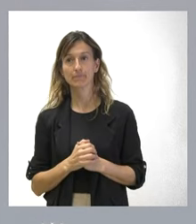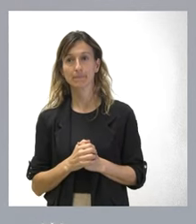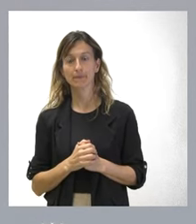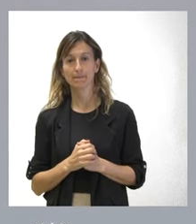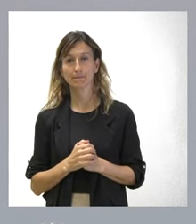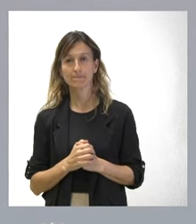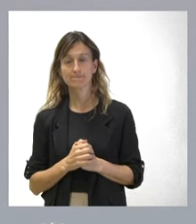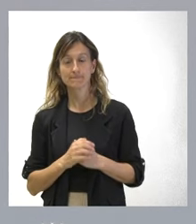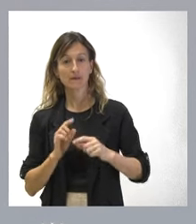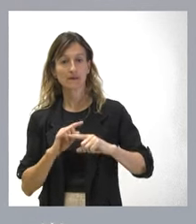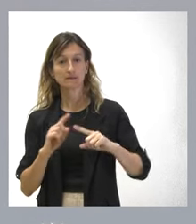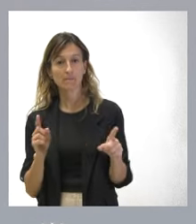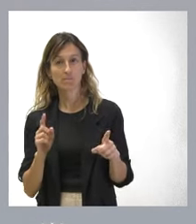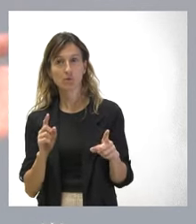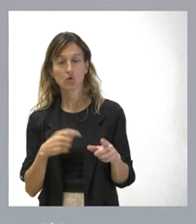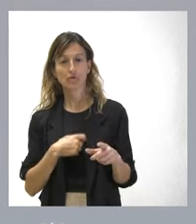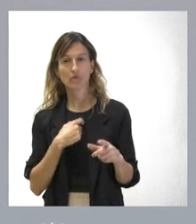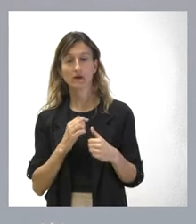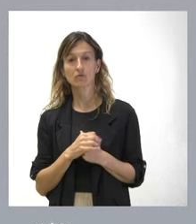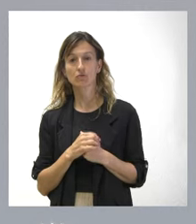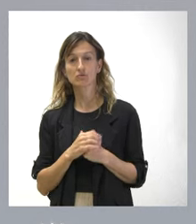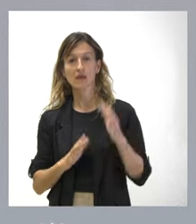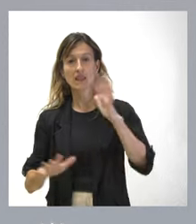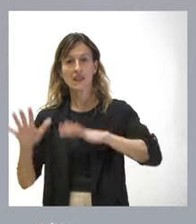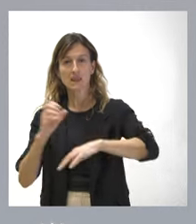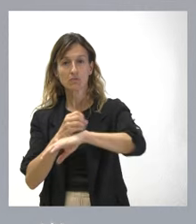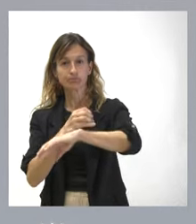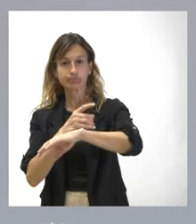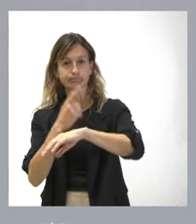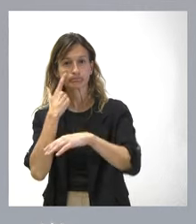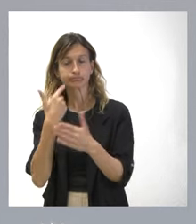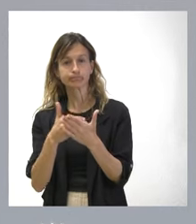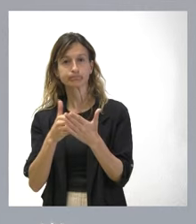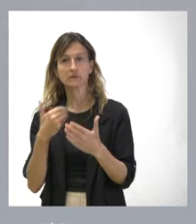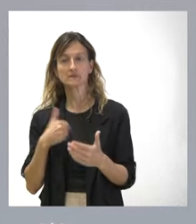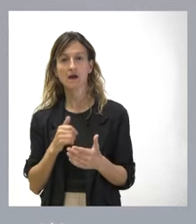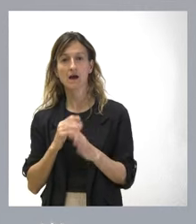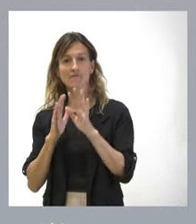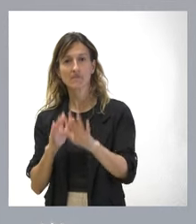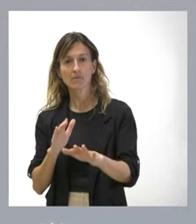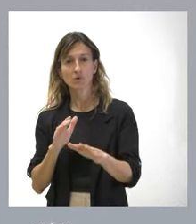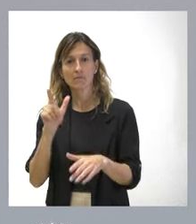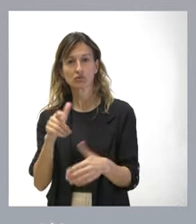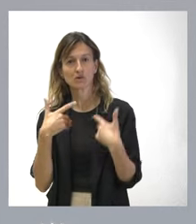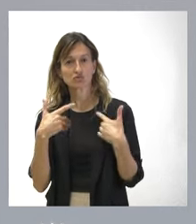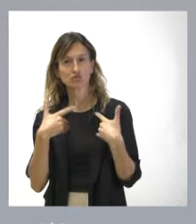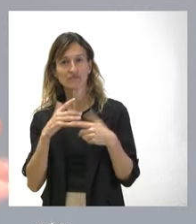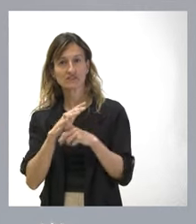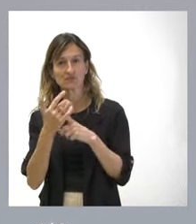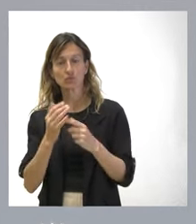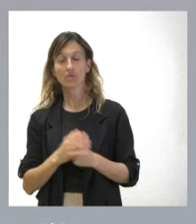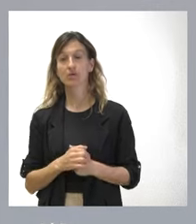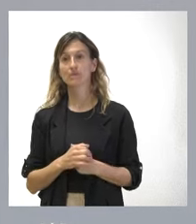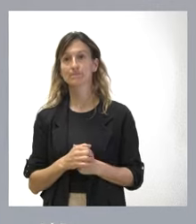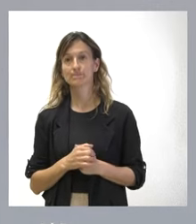comunidad autónoma, tampoco al conjunto de los ciudadanos. El caos ferroviario es evidente, nos ponemos muy del lado de los viajeros que están sufriendo estas circunstancias. No